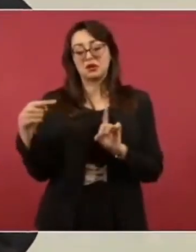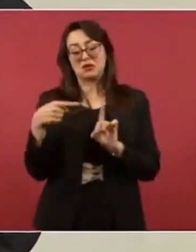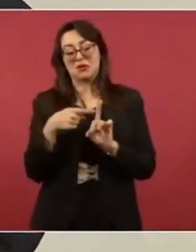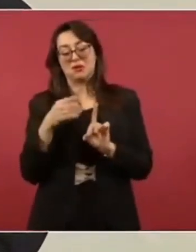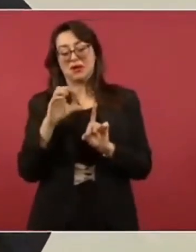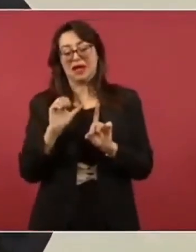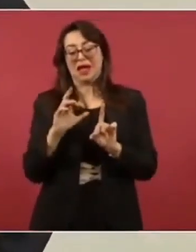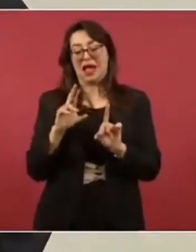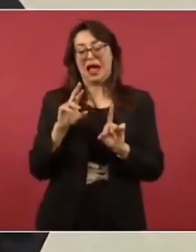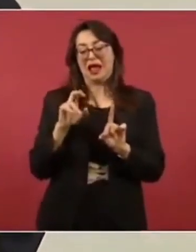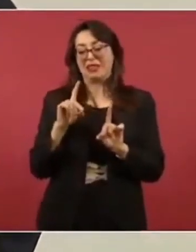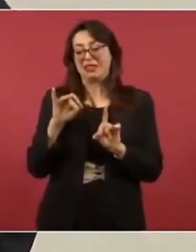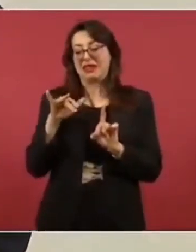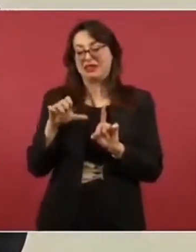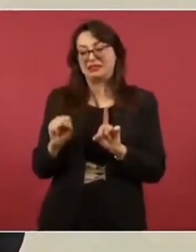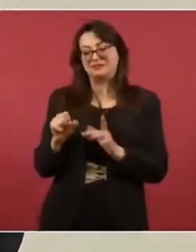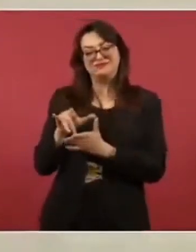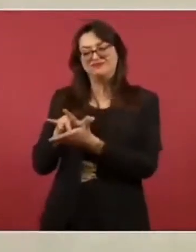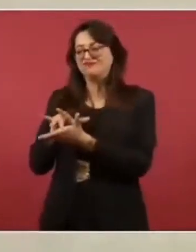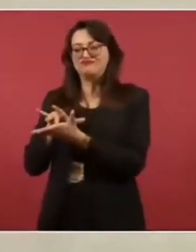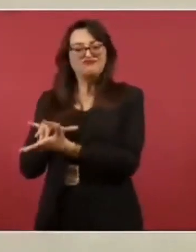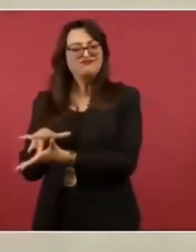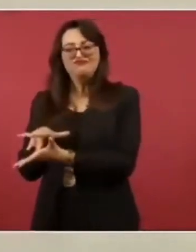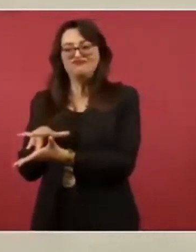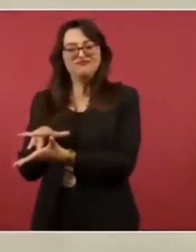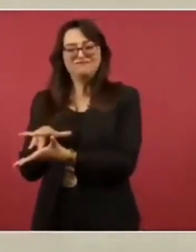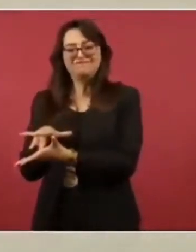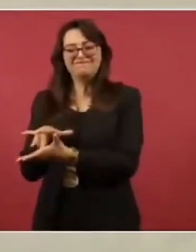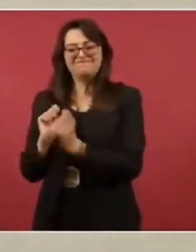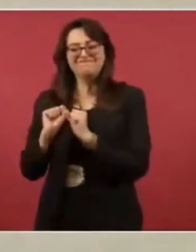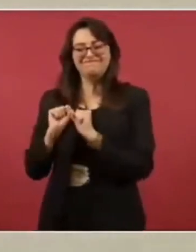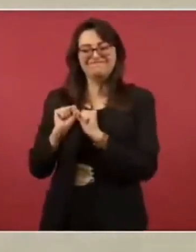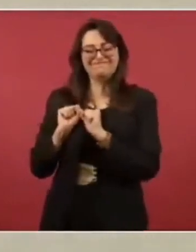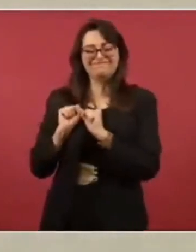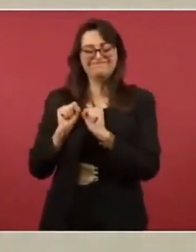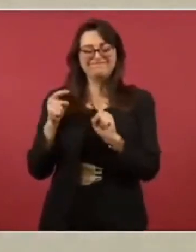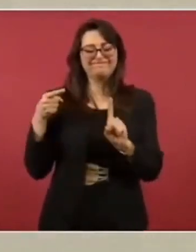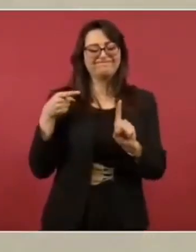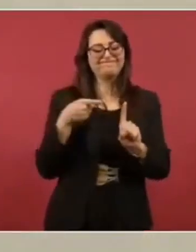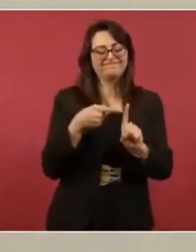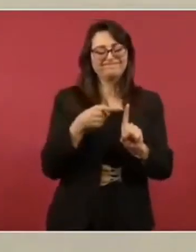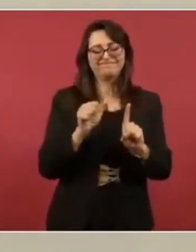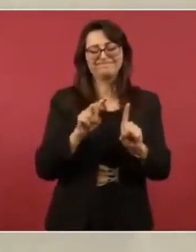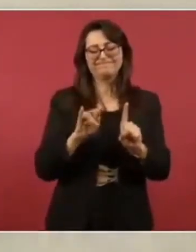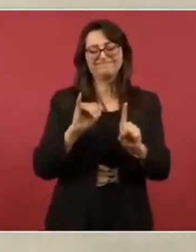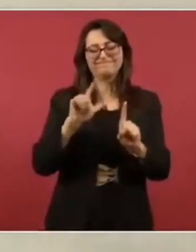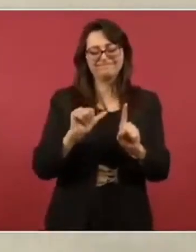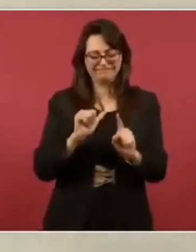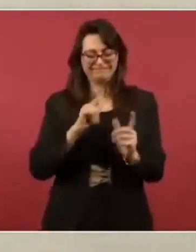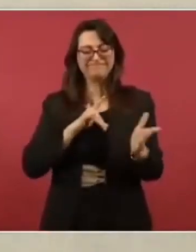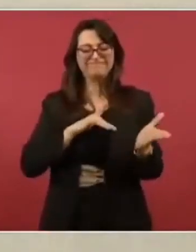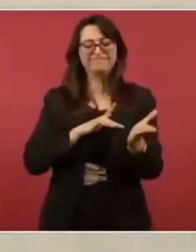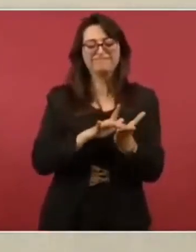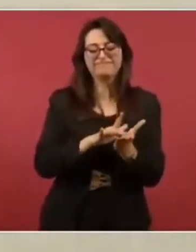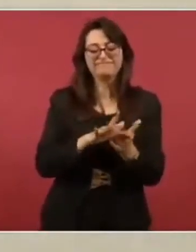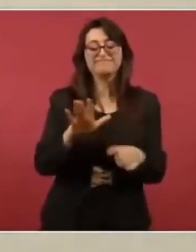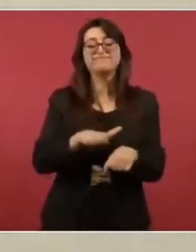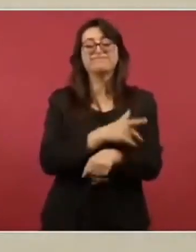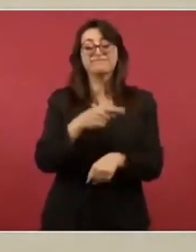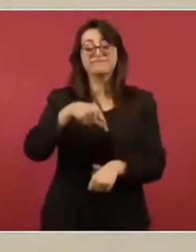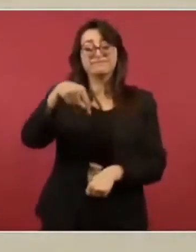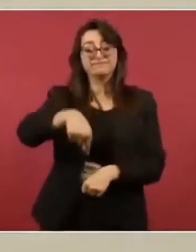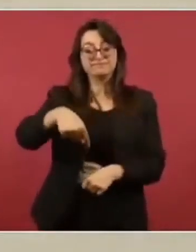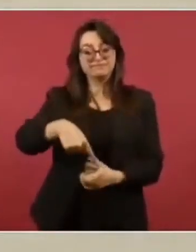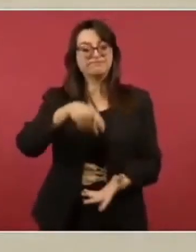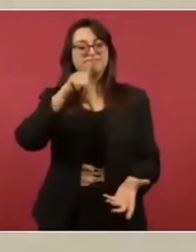fue la circunstancia política interna, es decir,